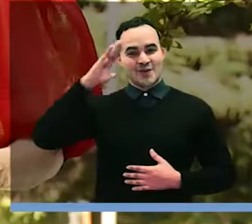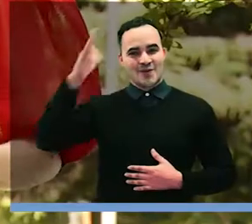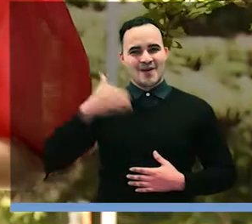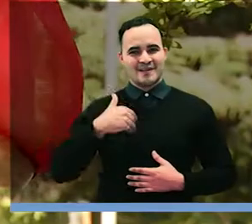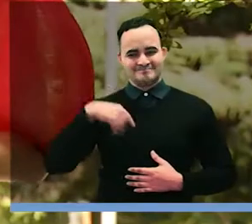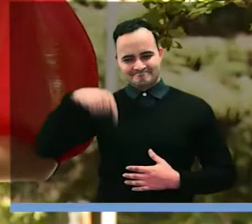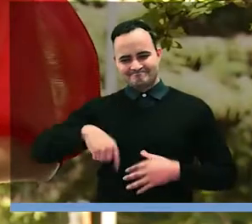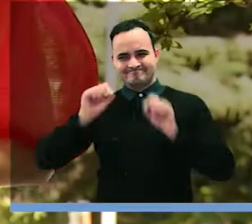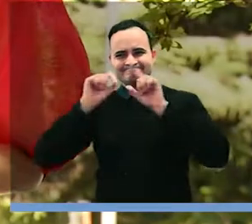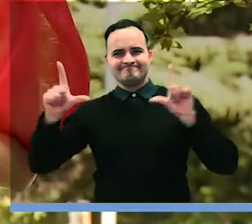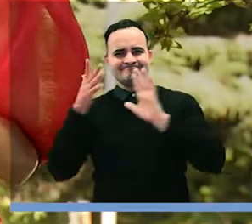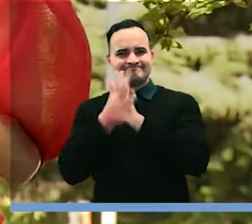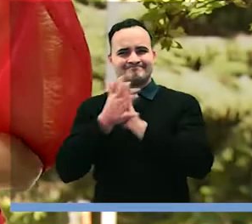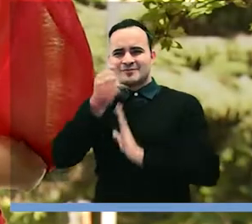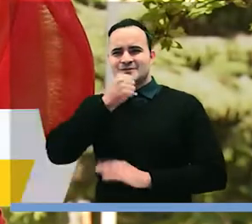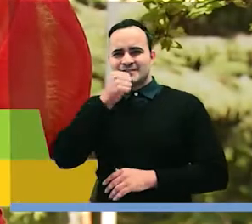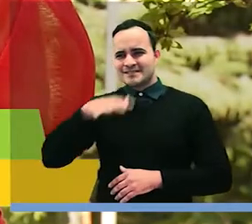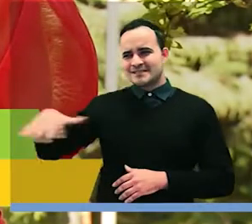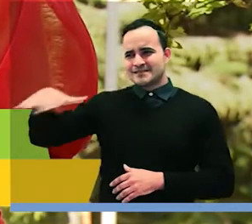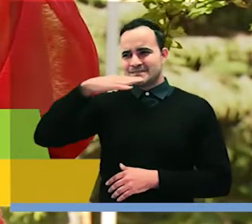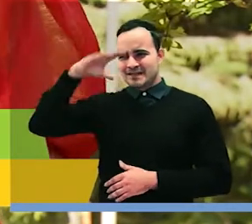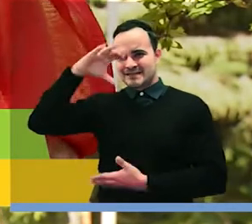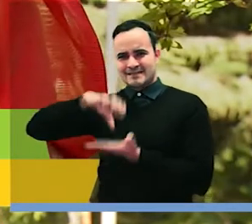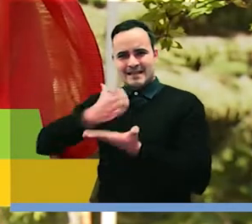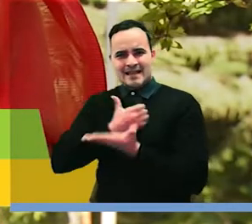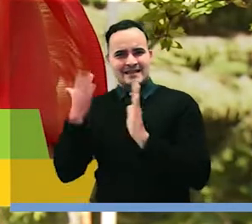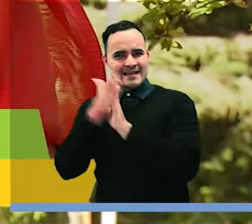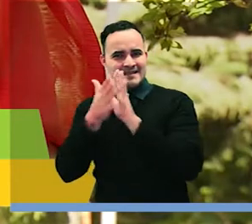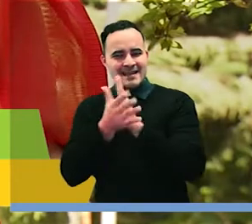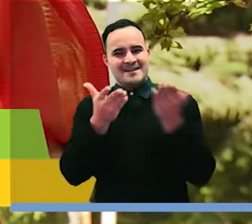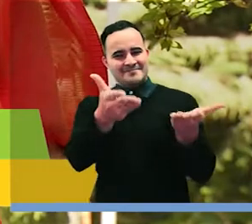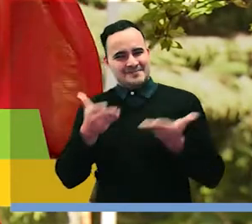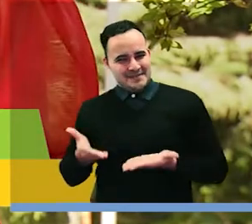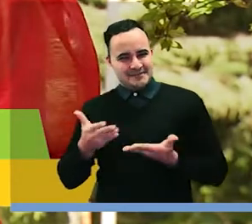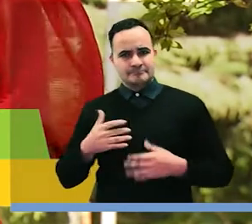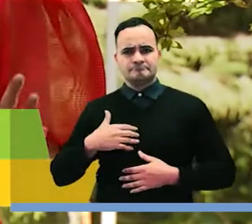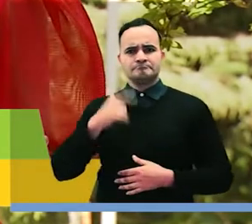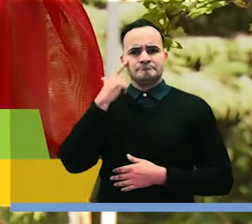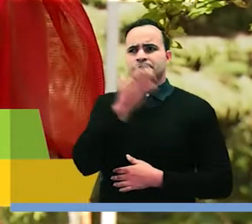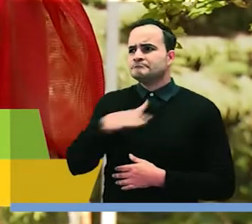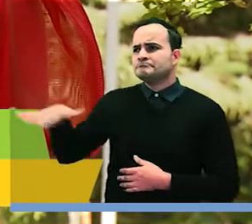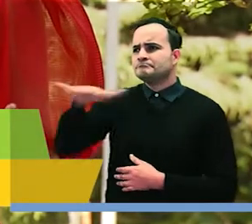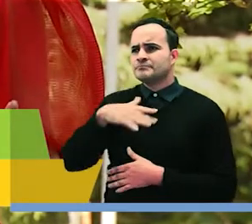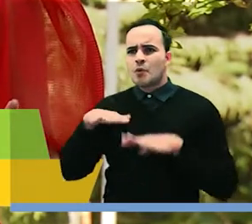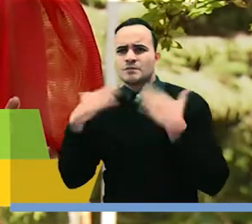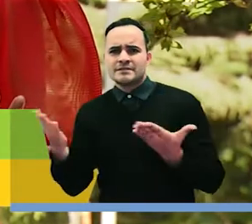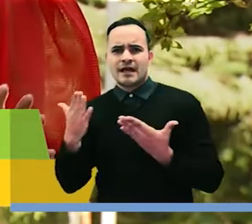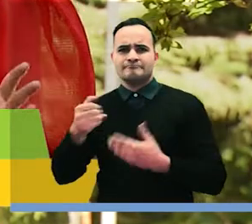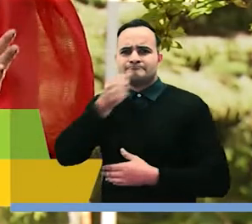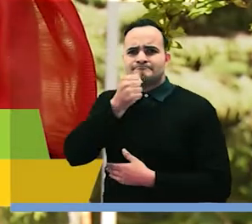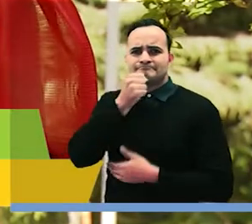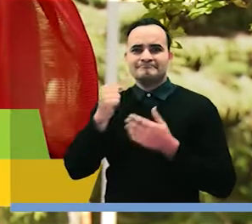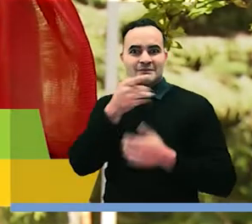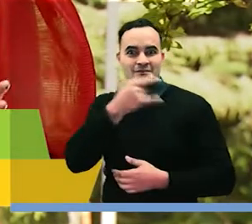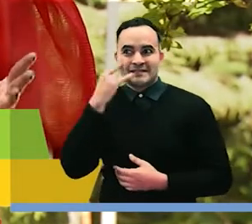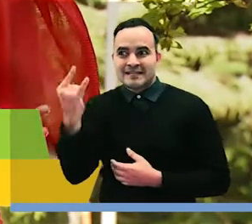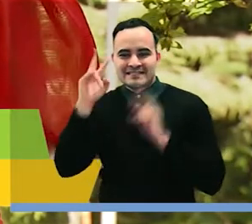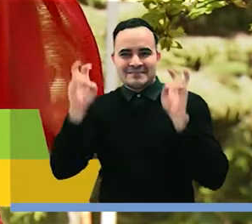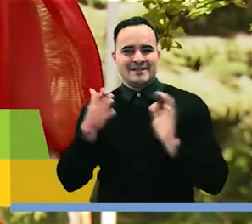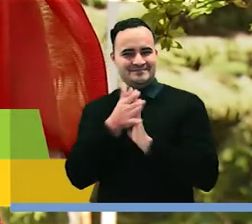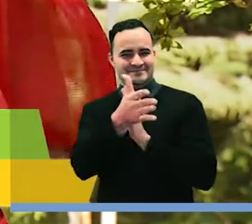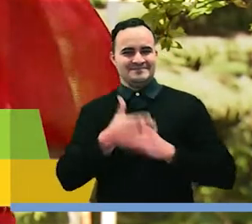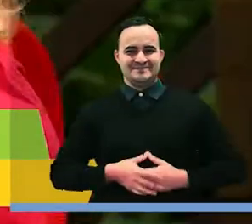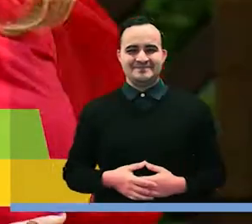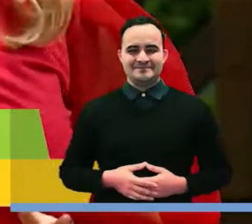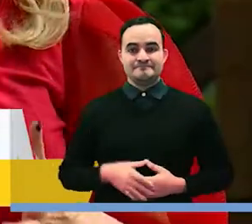Hola, bienvenidos a Medellín Conecta TV, el espacio para que conozcas las últimas noticias de la ciudad y las historias que